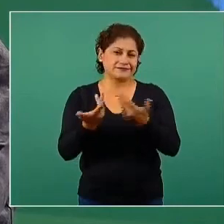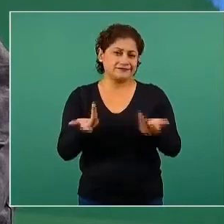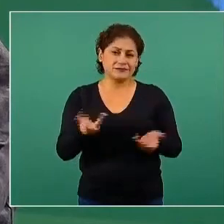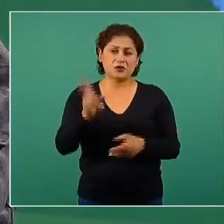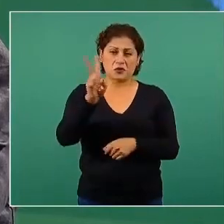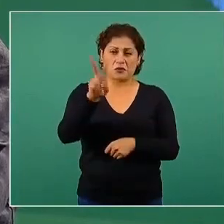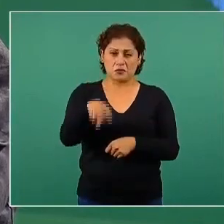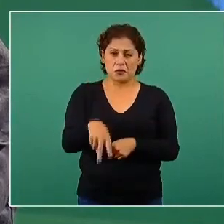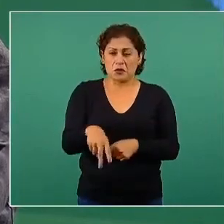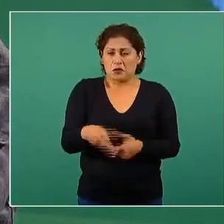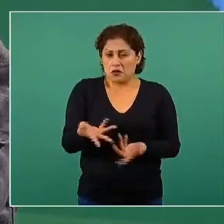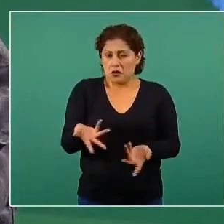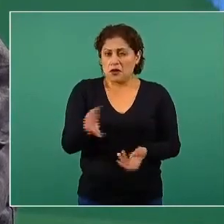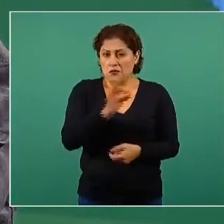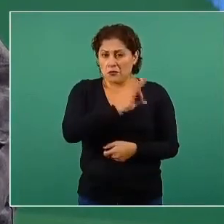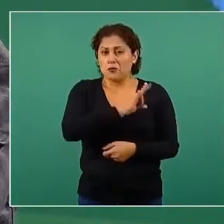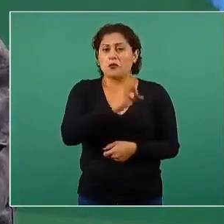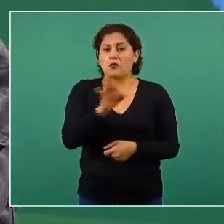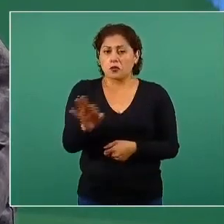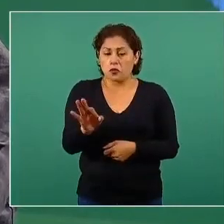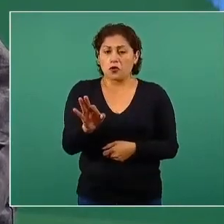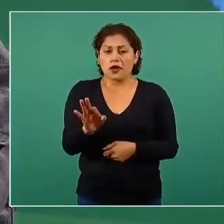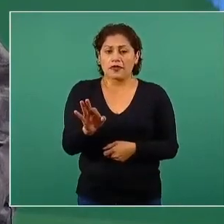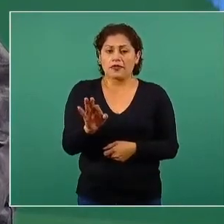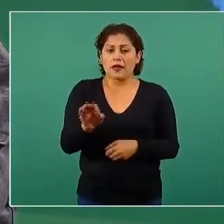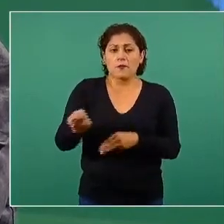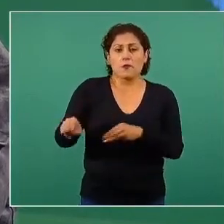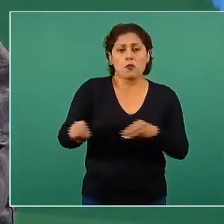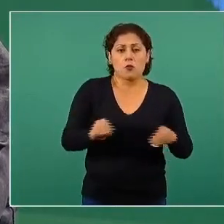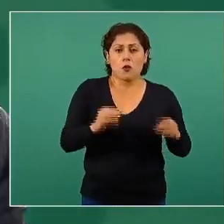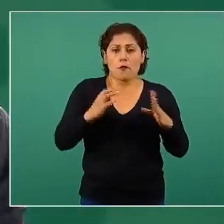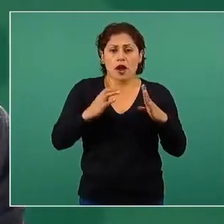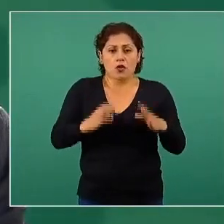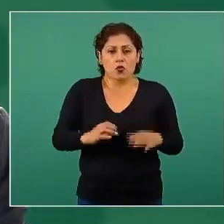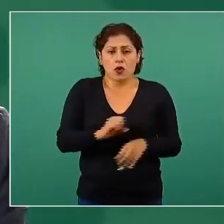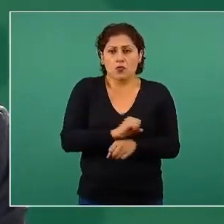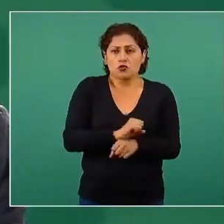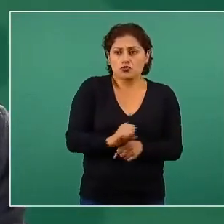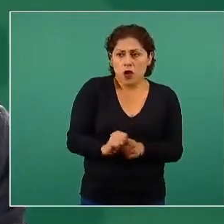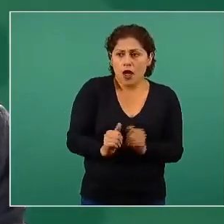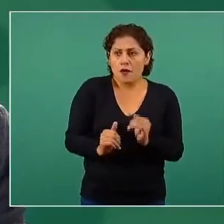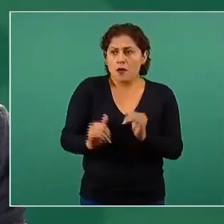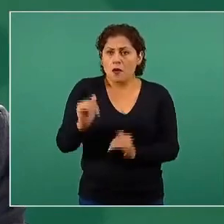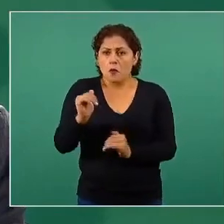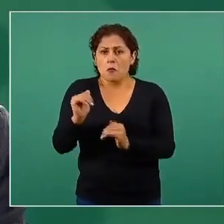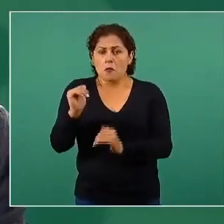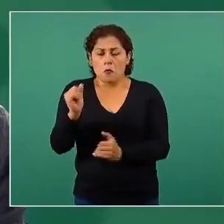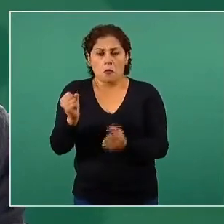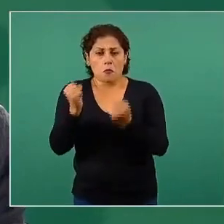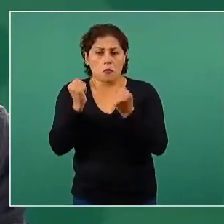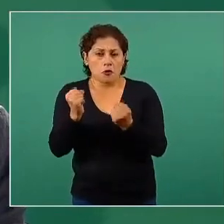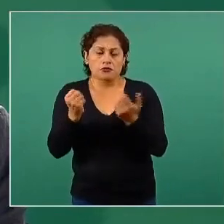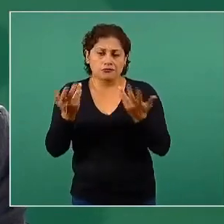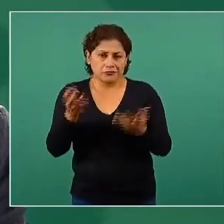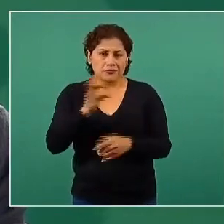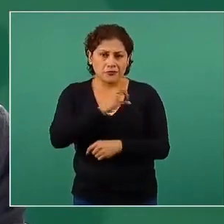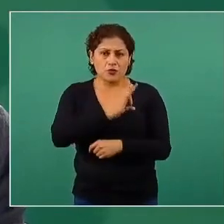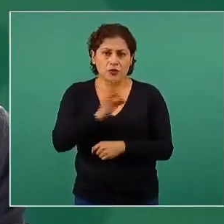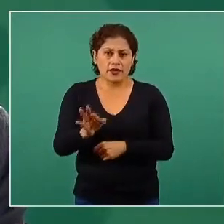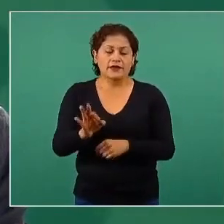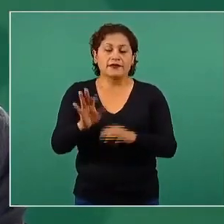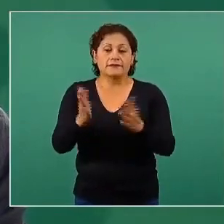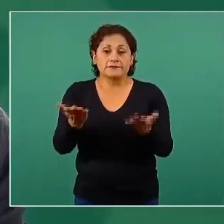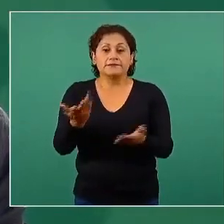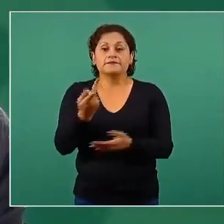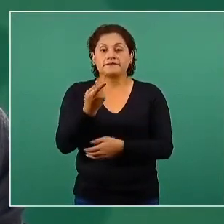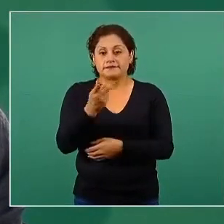en el que se puede hacer algún tipo o grado de actividad física. Por supuesto, nunca debemos perder de vista las enormes